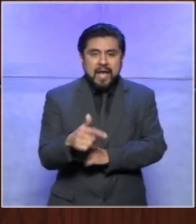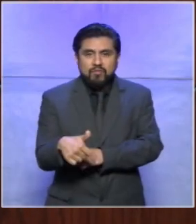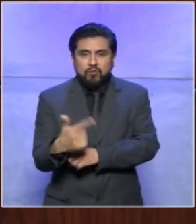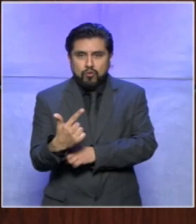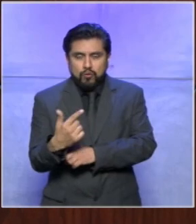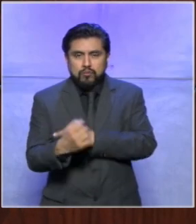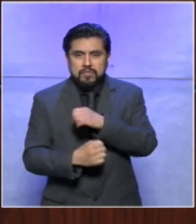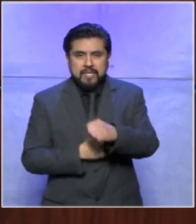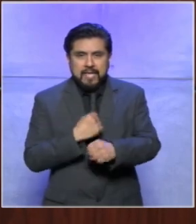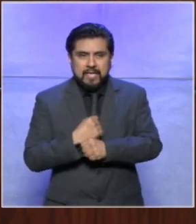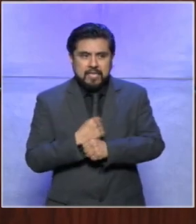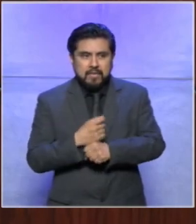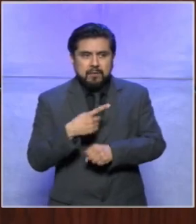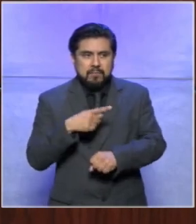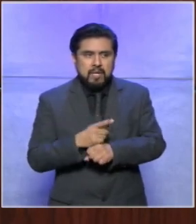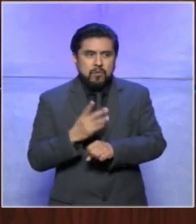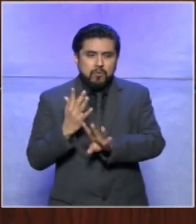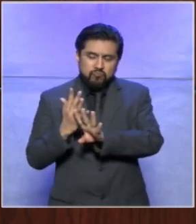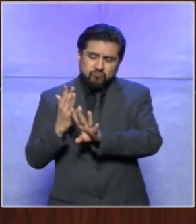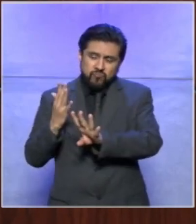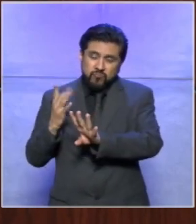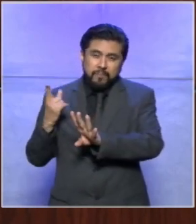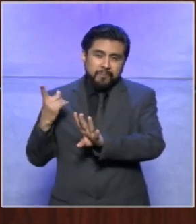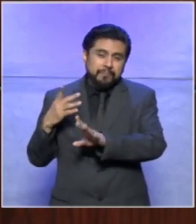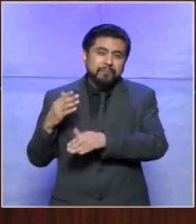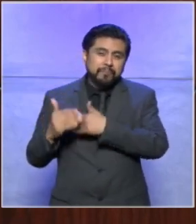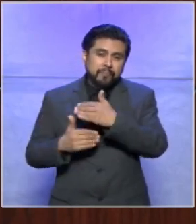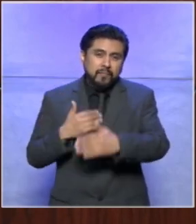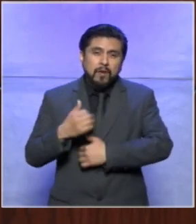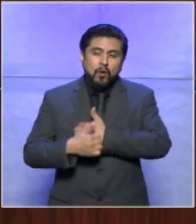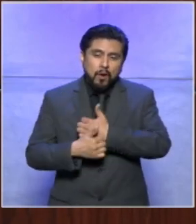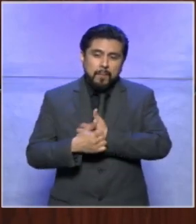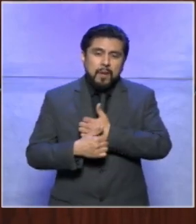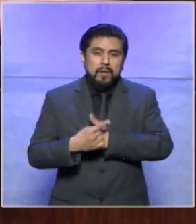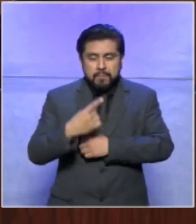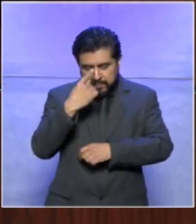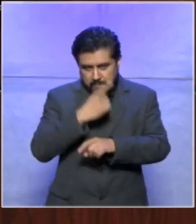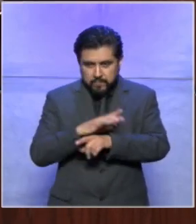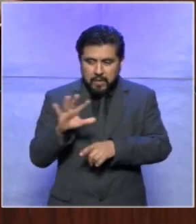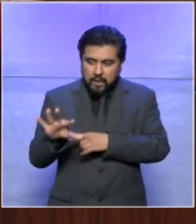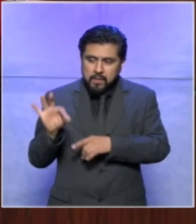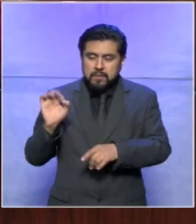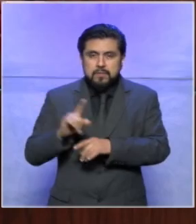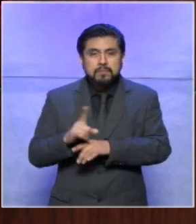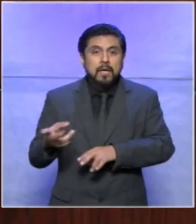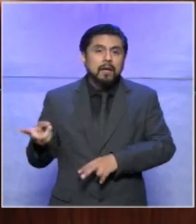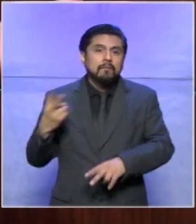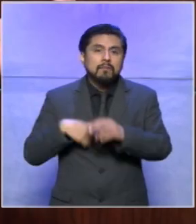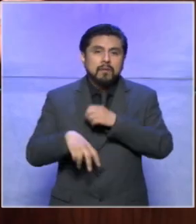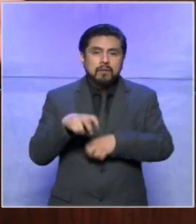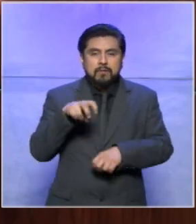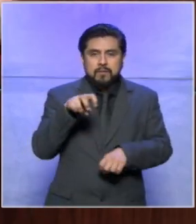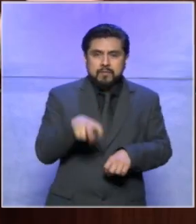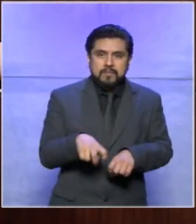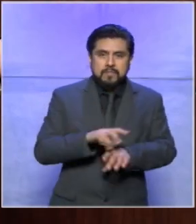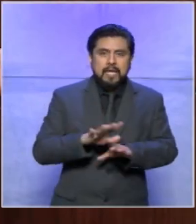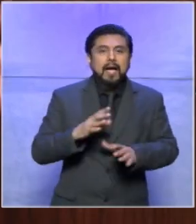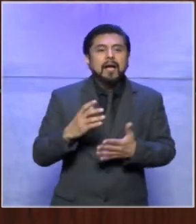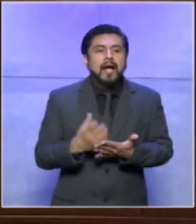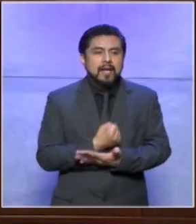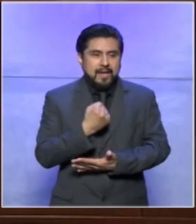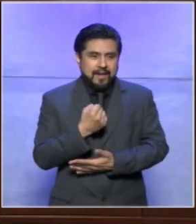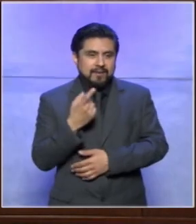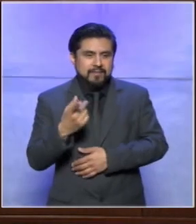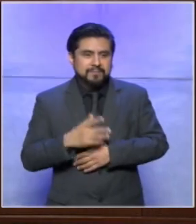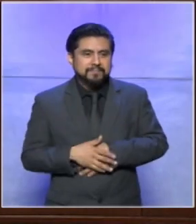años que han pasado por una larga etapa larga etapa para llegar hasta aquí si ya están aquí ya son ganadores y ganadoras